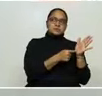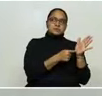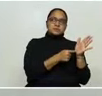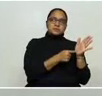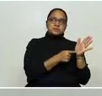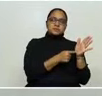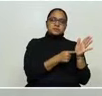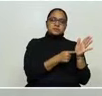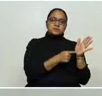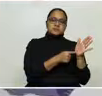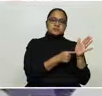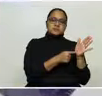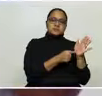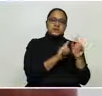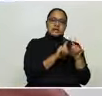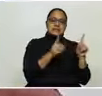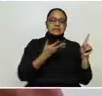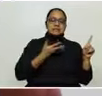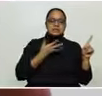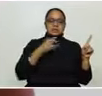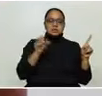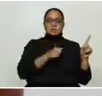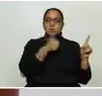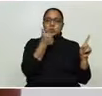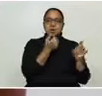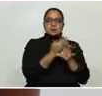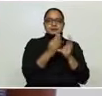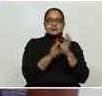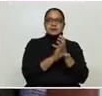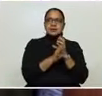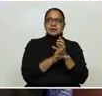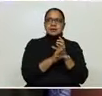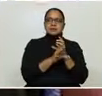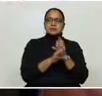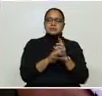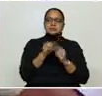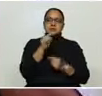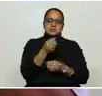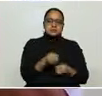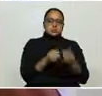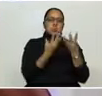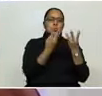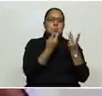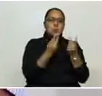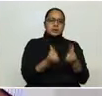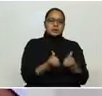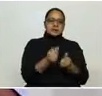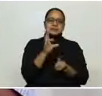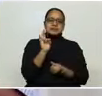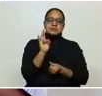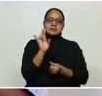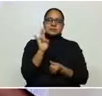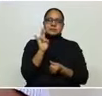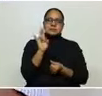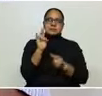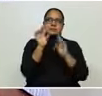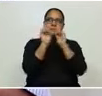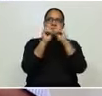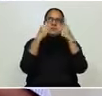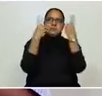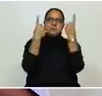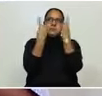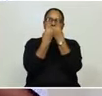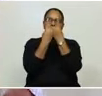panorama. Tenemos otro intermedio. Más o menos he contabilizado siete departamentos del país